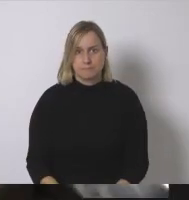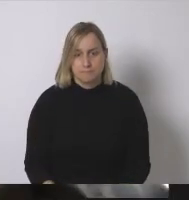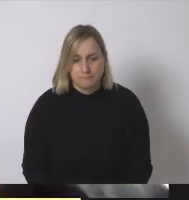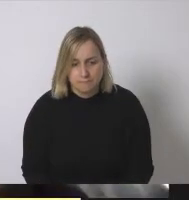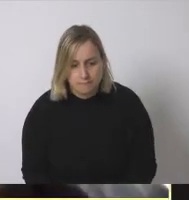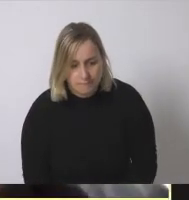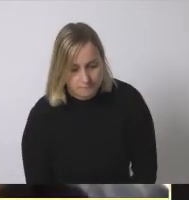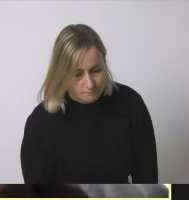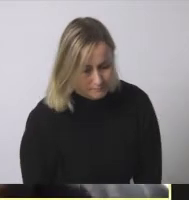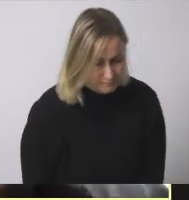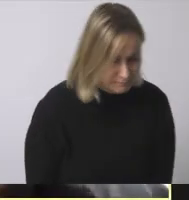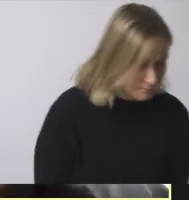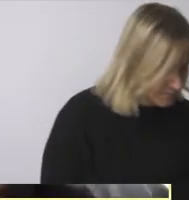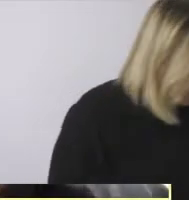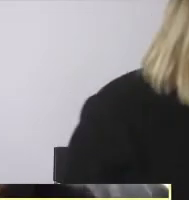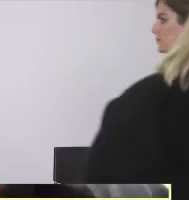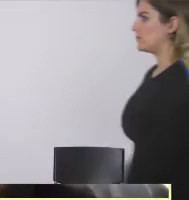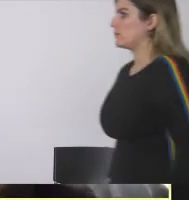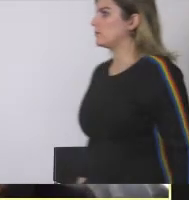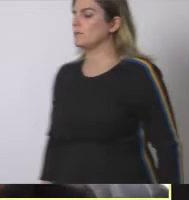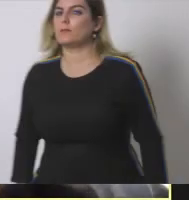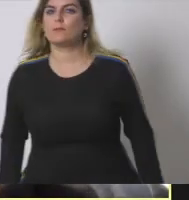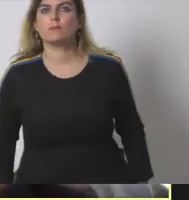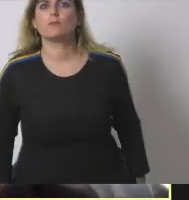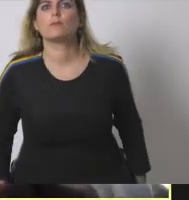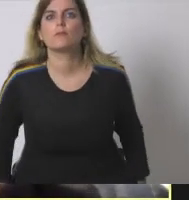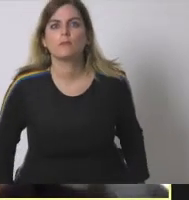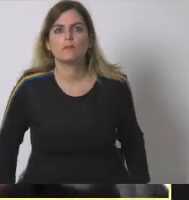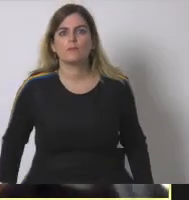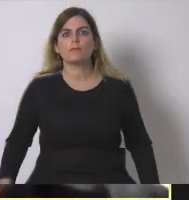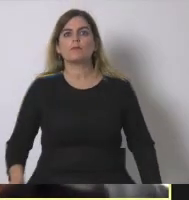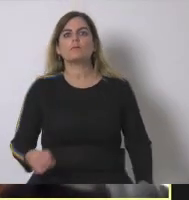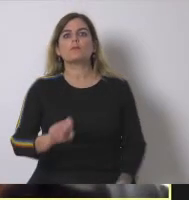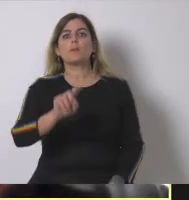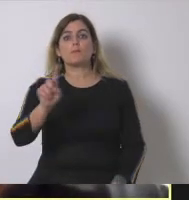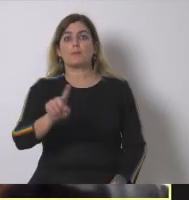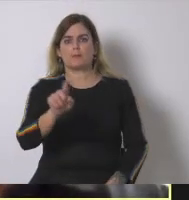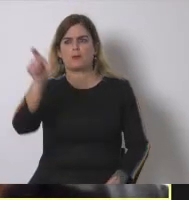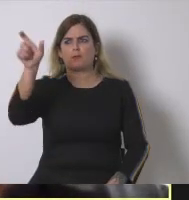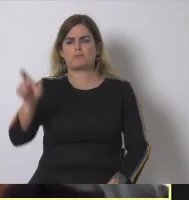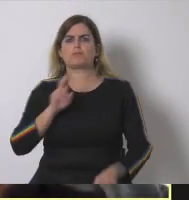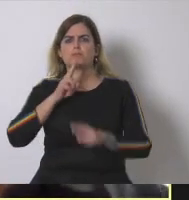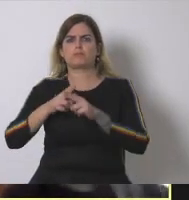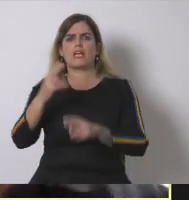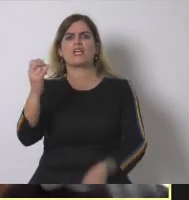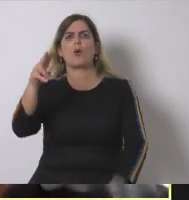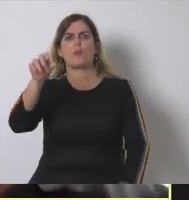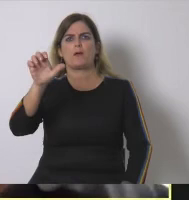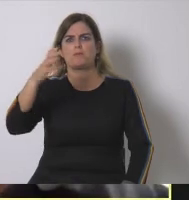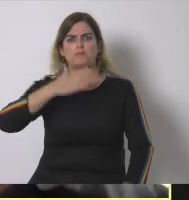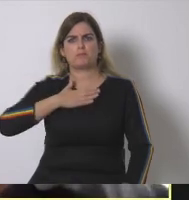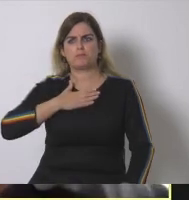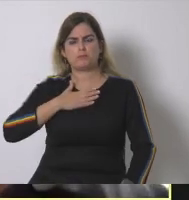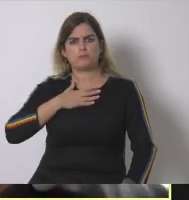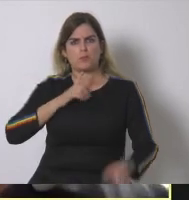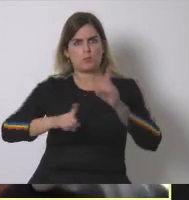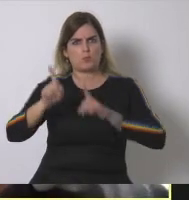cederé a ti la palabra Jaume yo cedería primero la palabra a Jaume por mí ningún problema